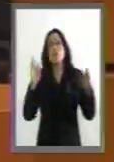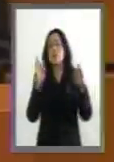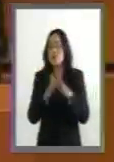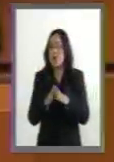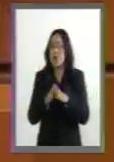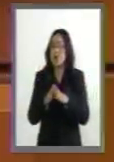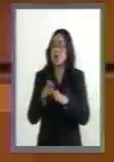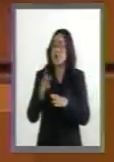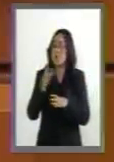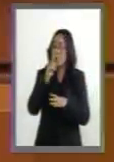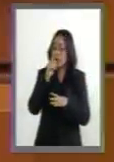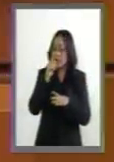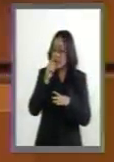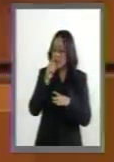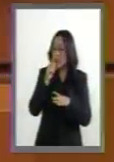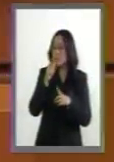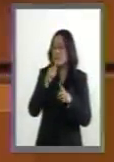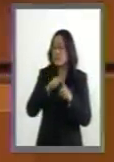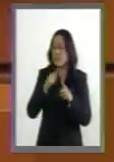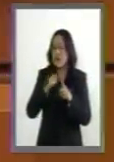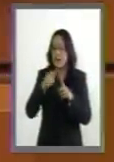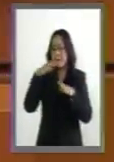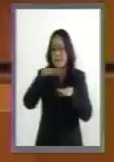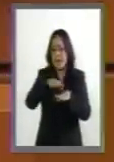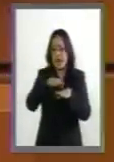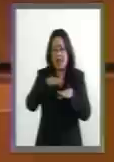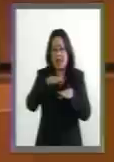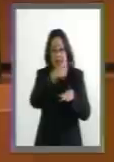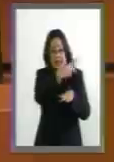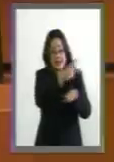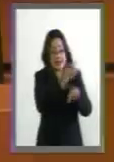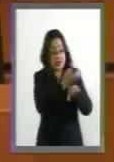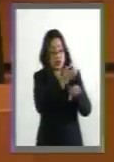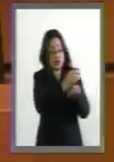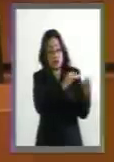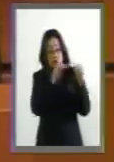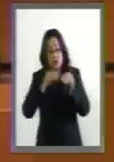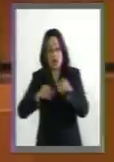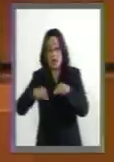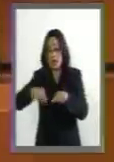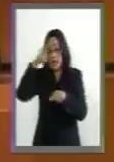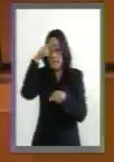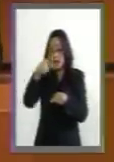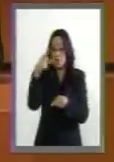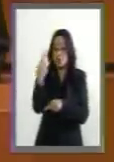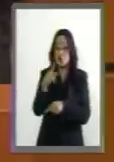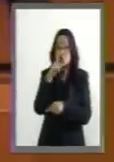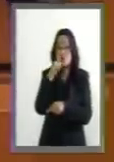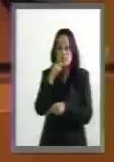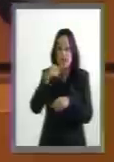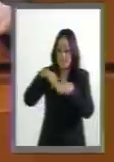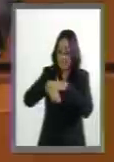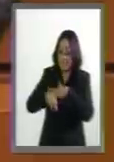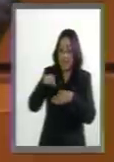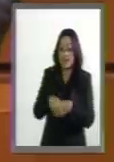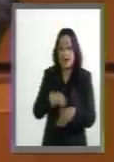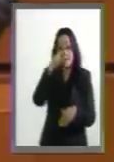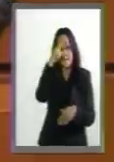migratorios norteamericanos a México en nuestras propias instalaciones